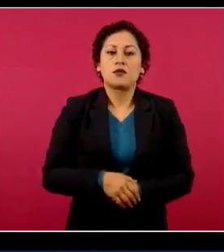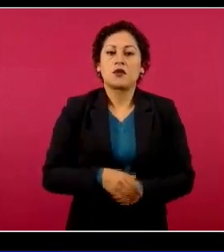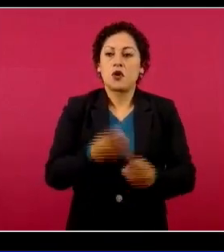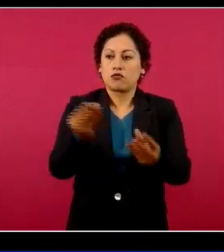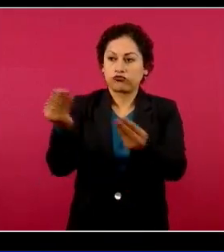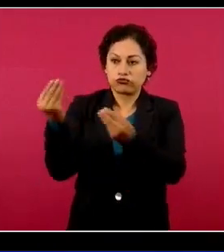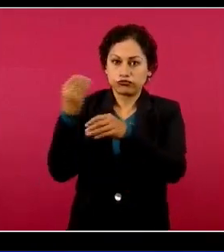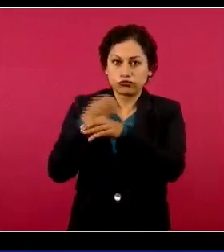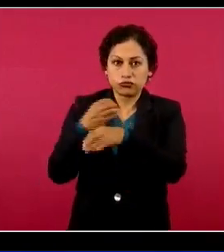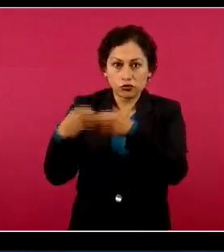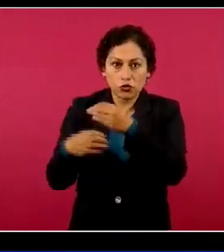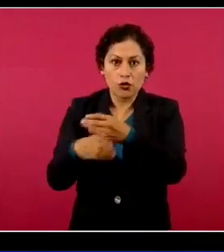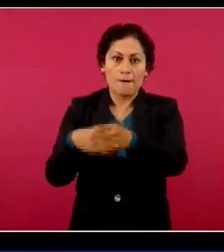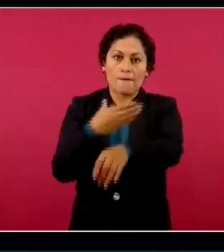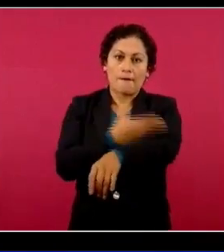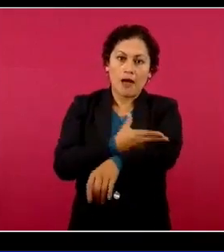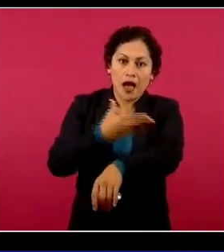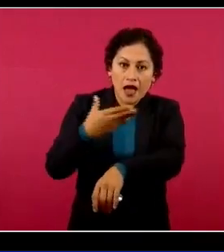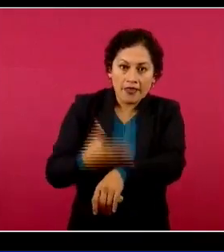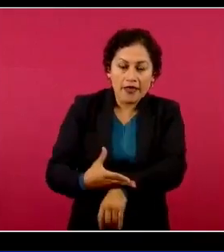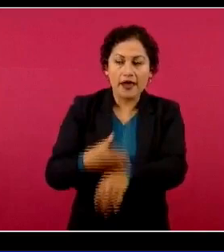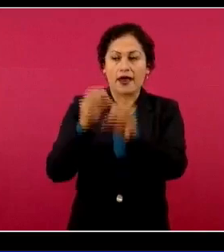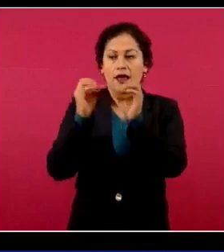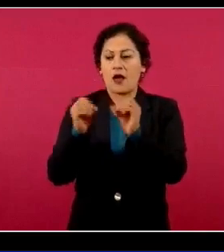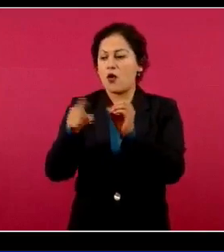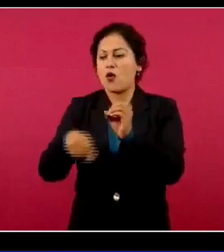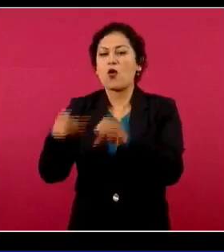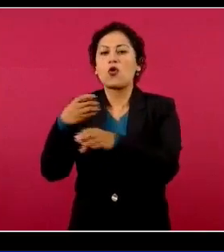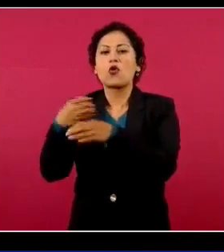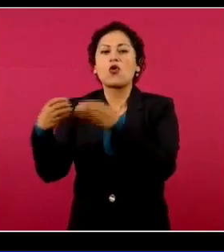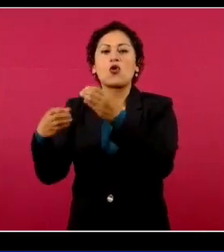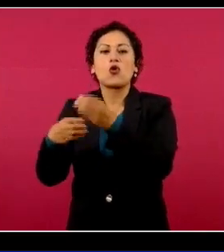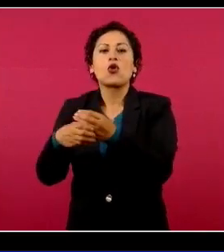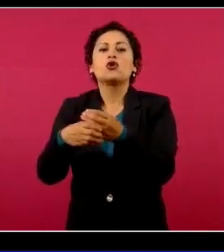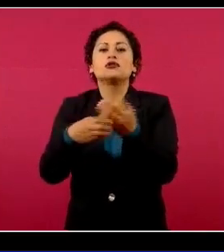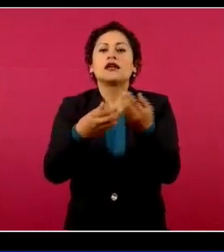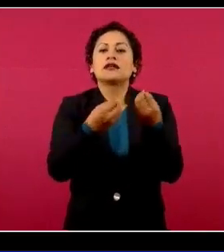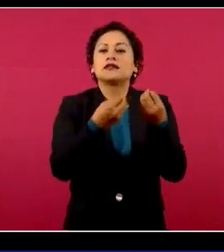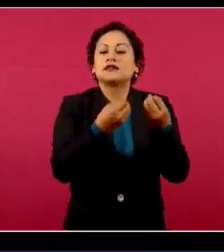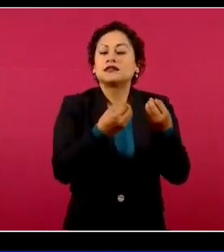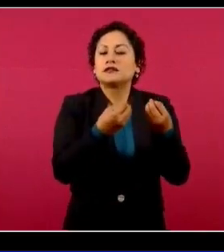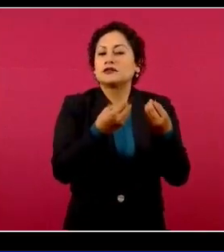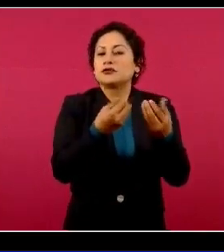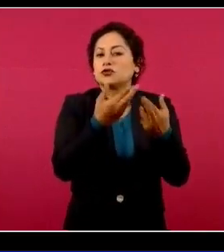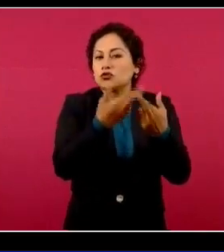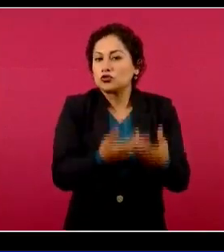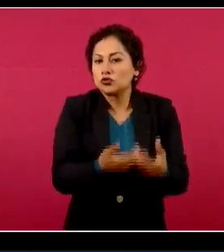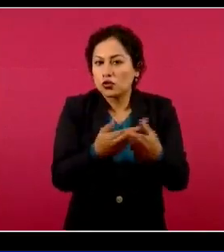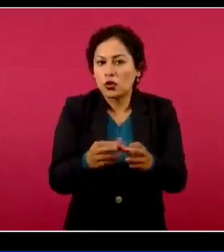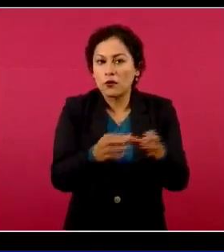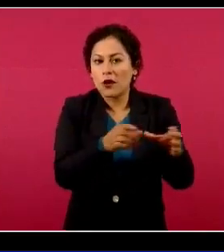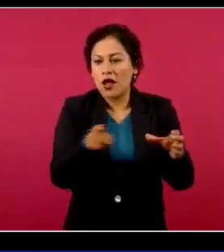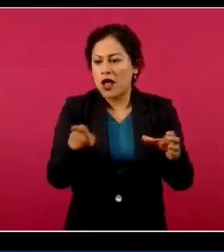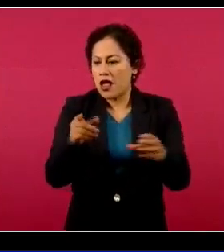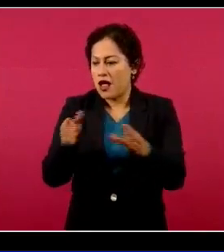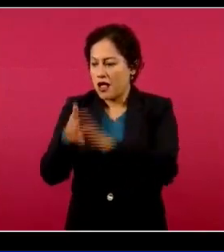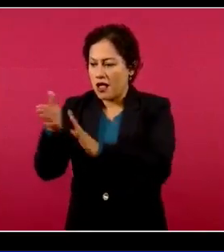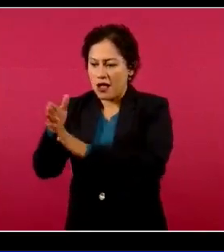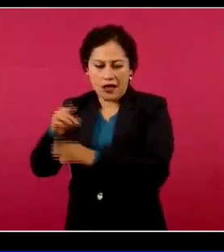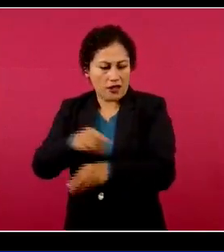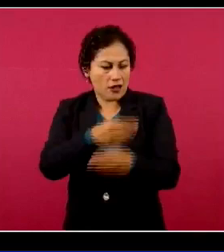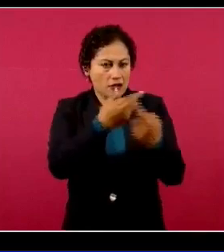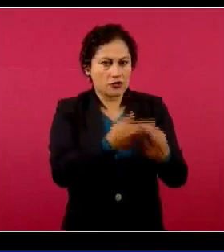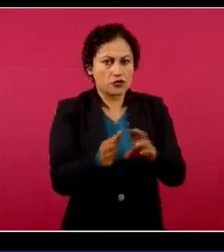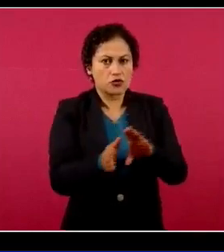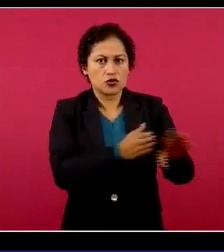utiliza o no se utiliza para la construcción del Tren Maya, si tienen planeado o se